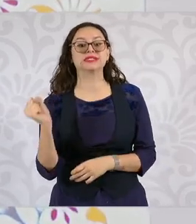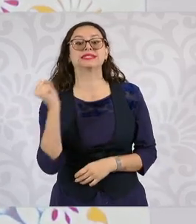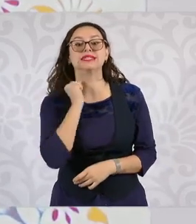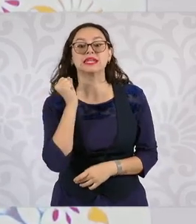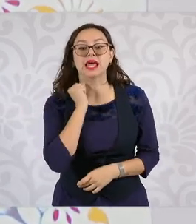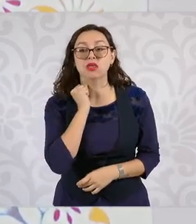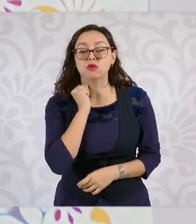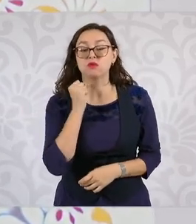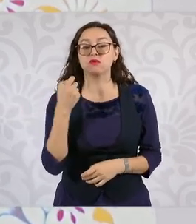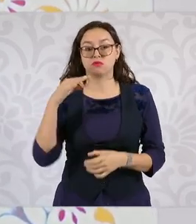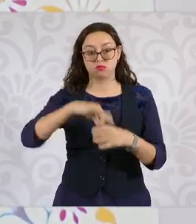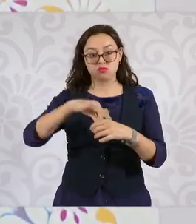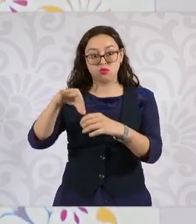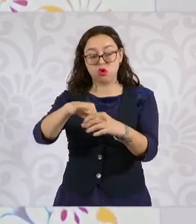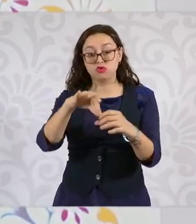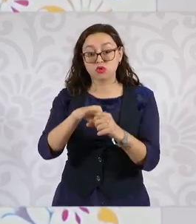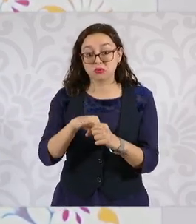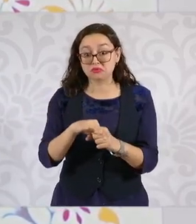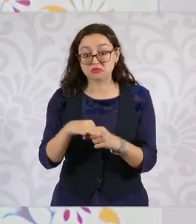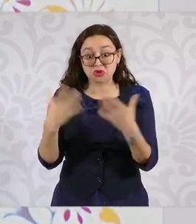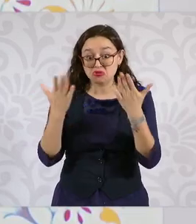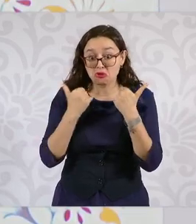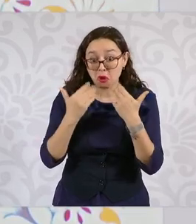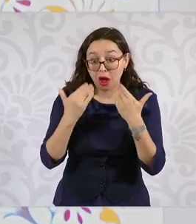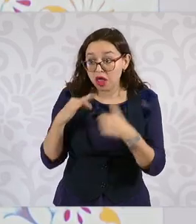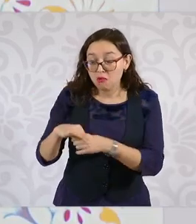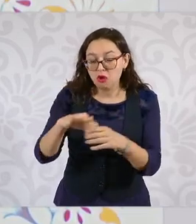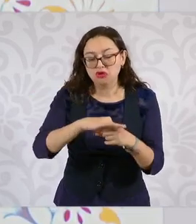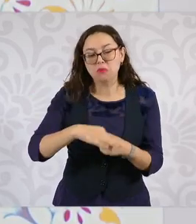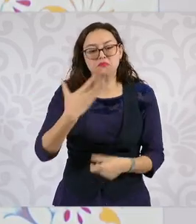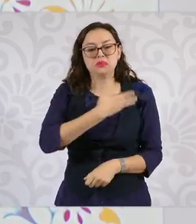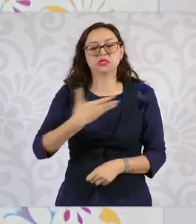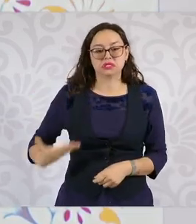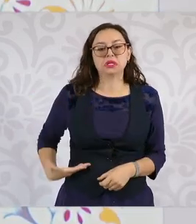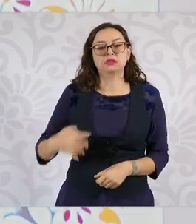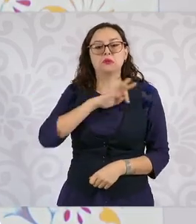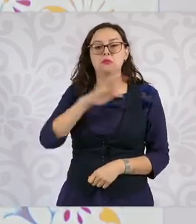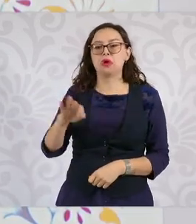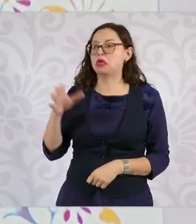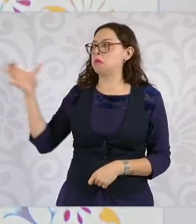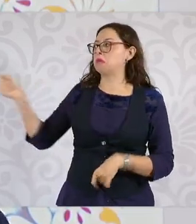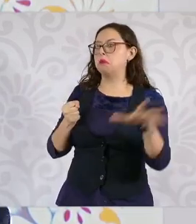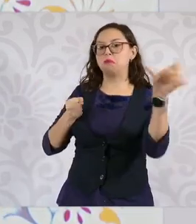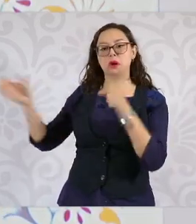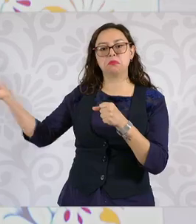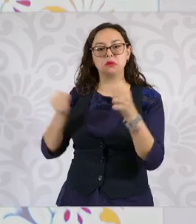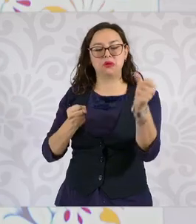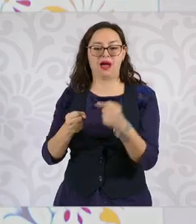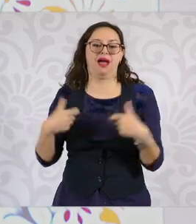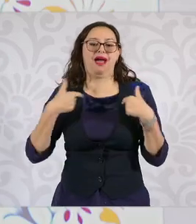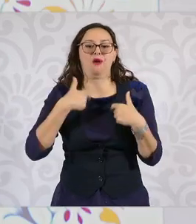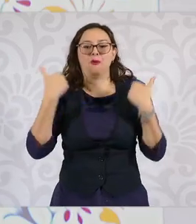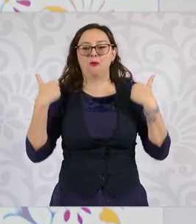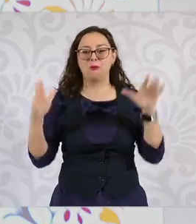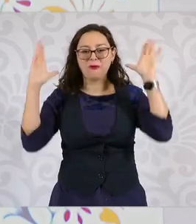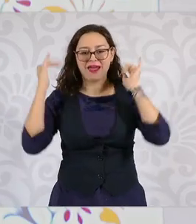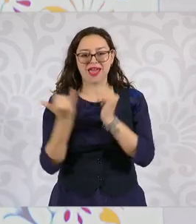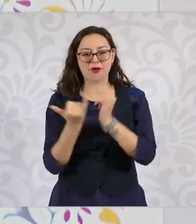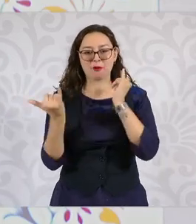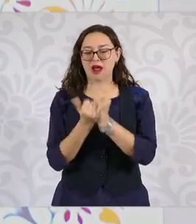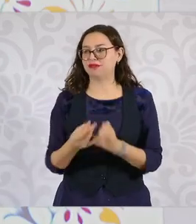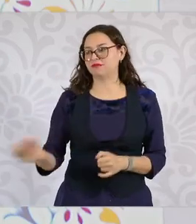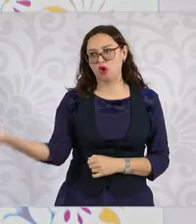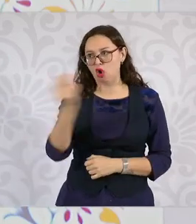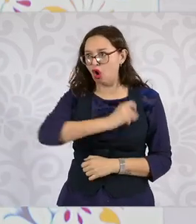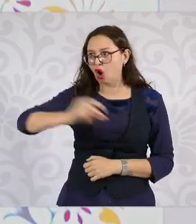por la presidenta o el presidente. Entonces, hubiéramos hecho una reforma igual, a ver, se van